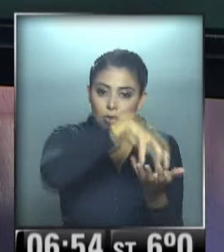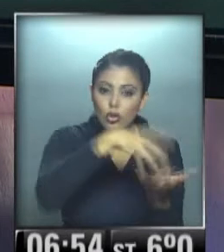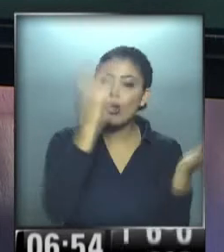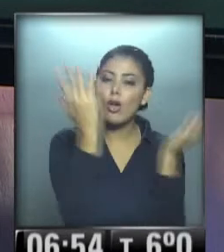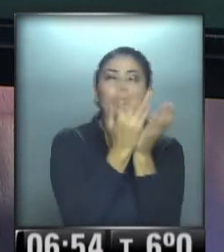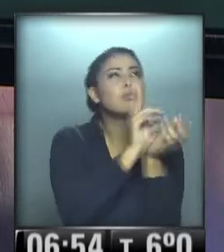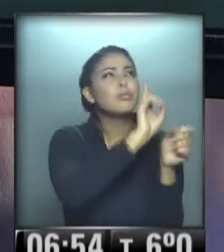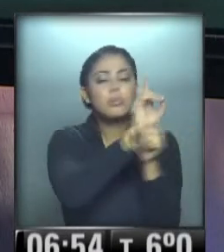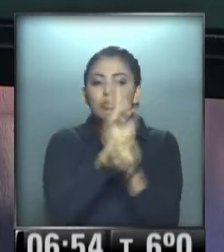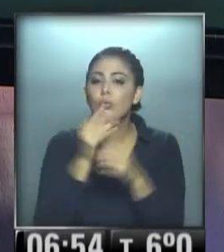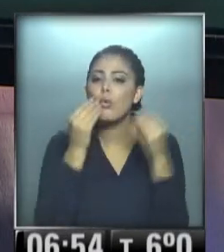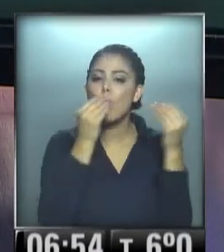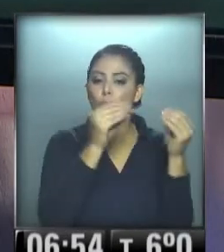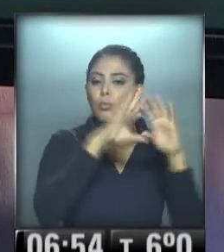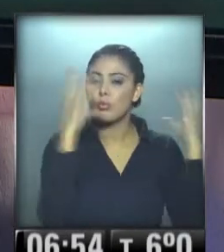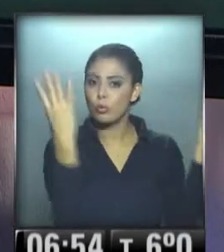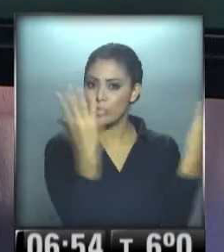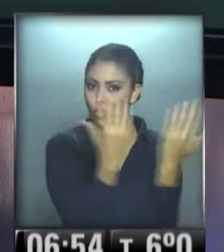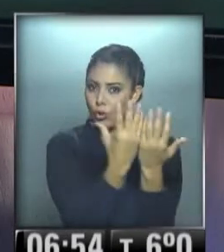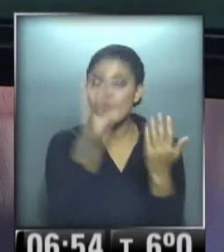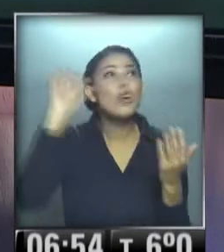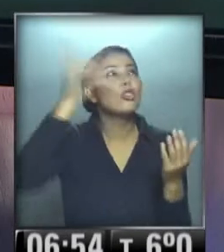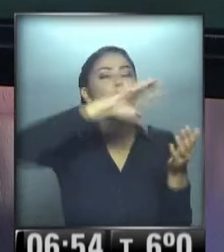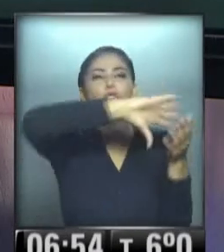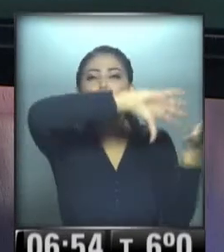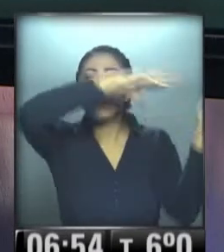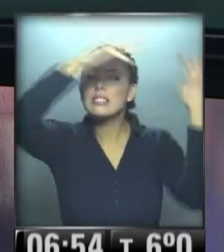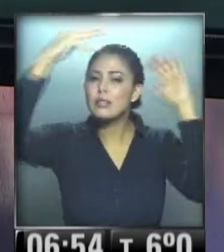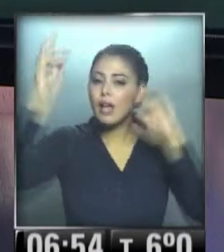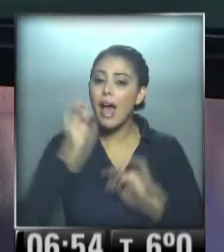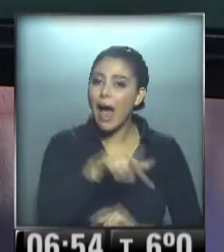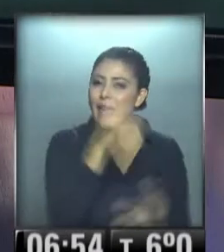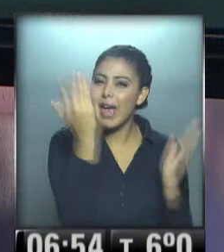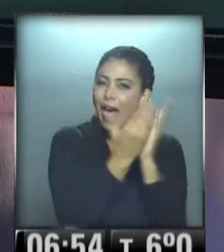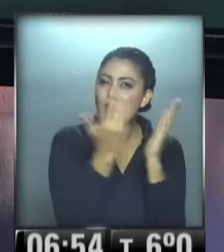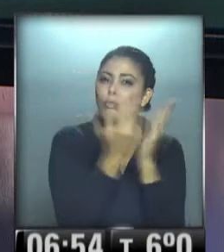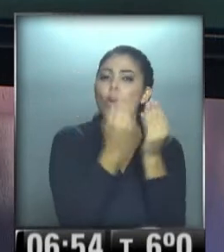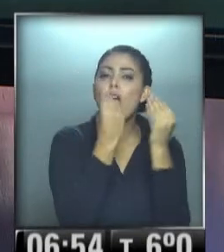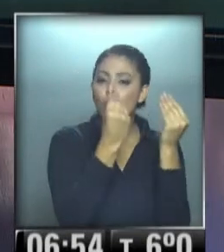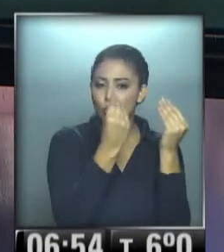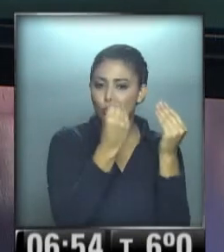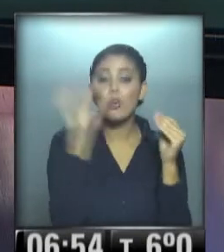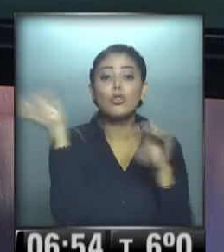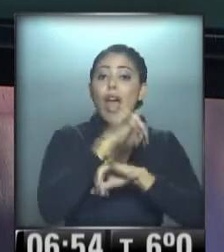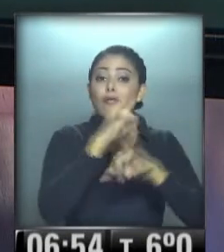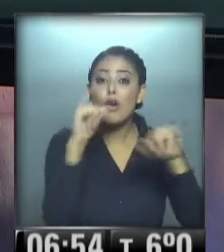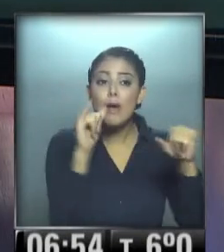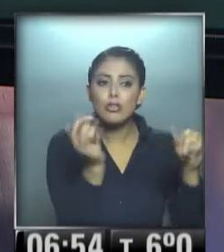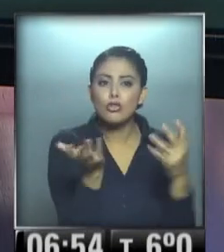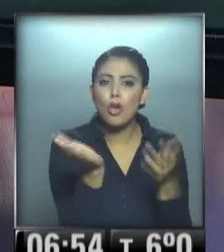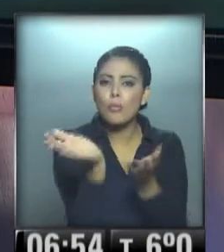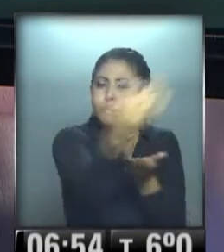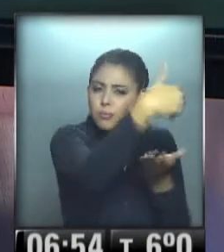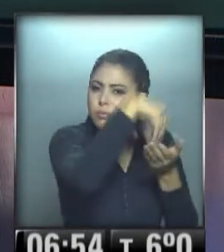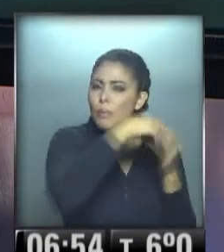Vigilancia Atmosférica Global de la atmósfera. Aquí se estudia la atmósfera, se recopilan datos, ¿para